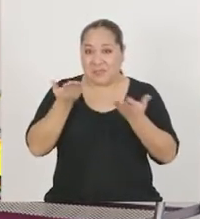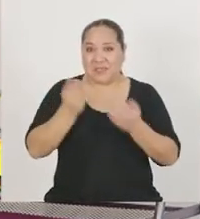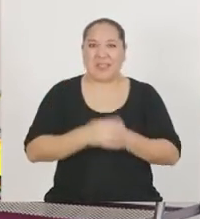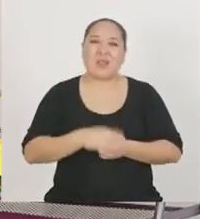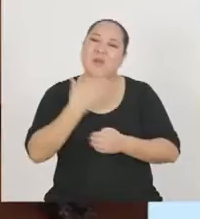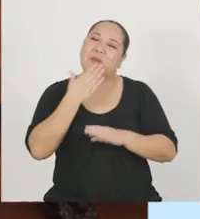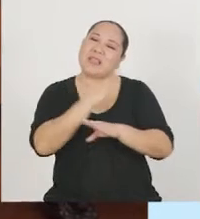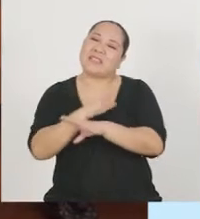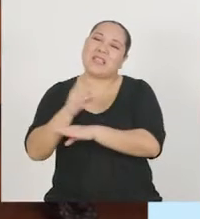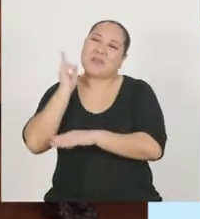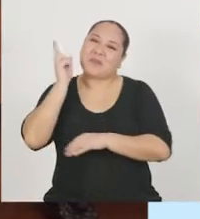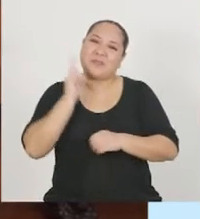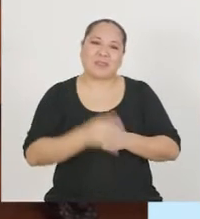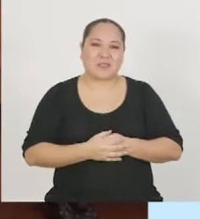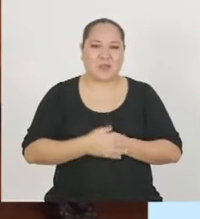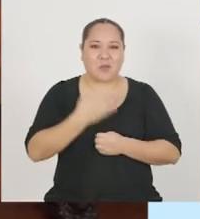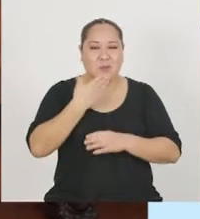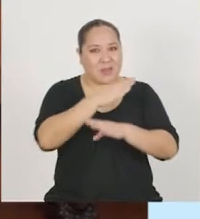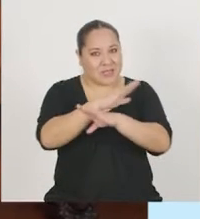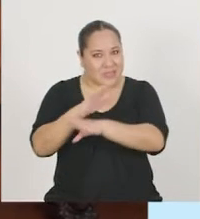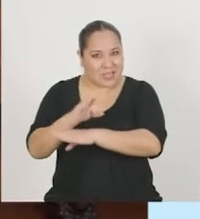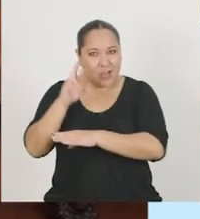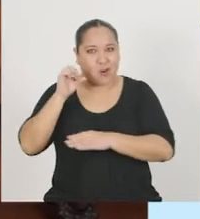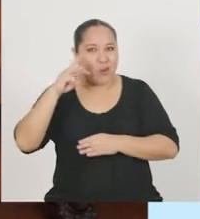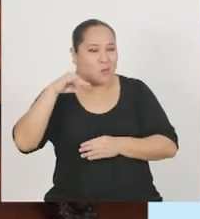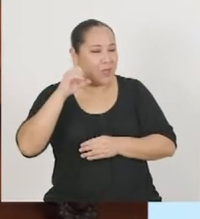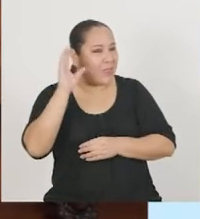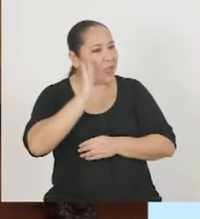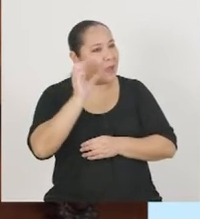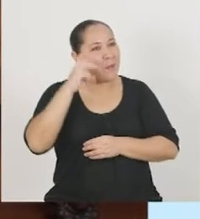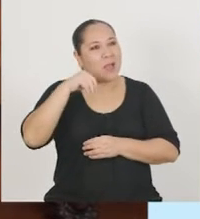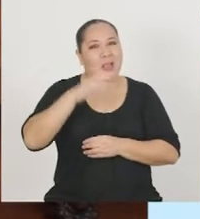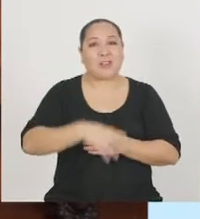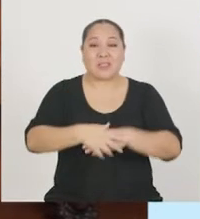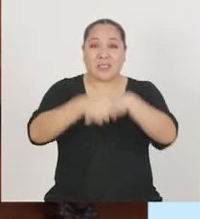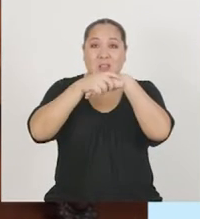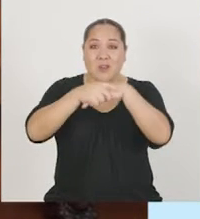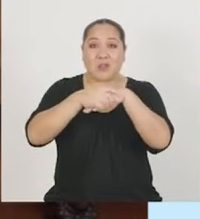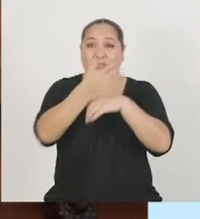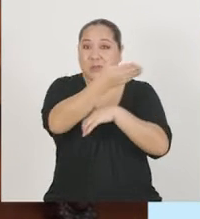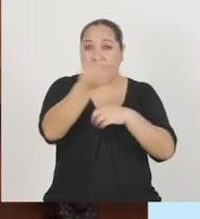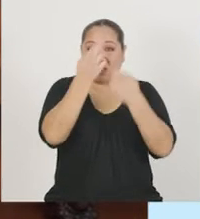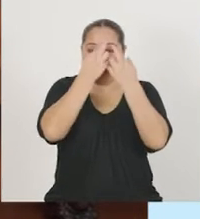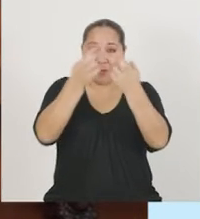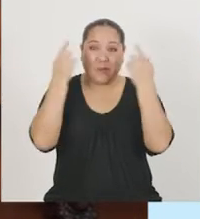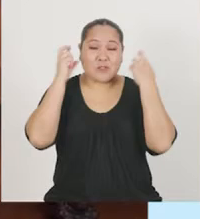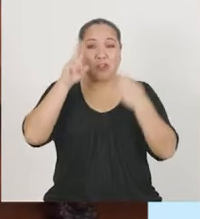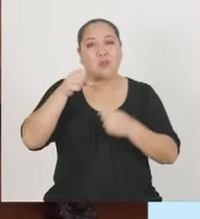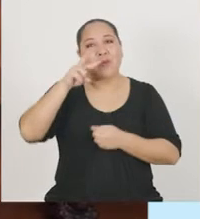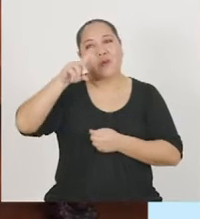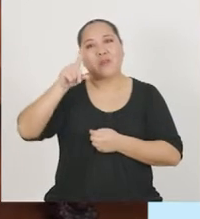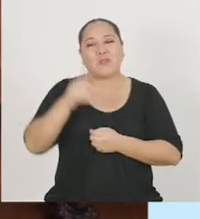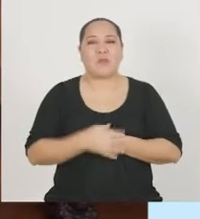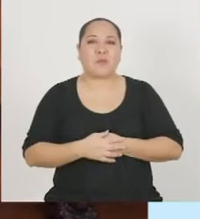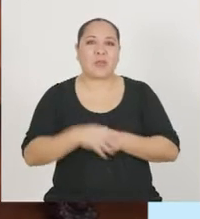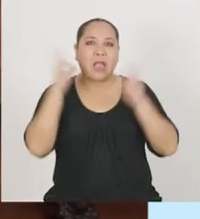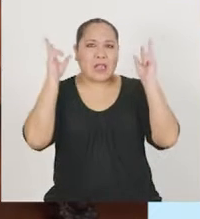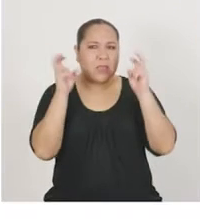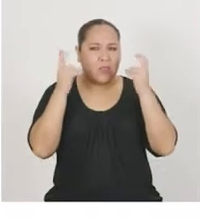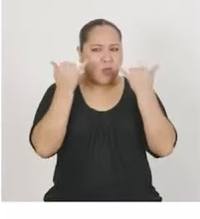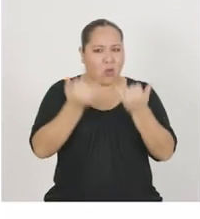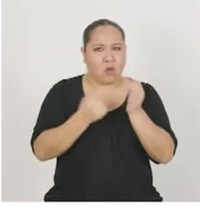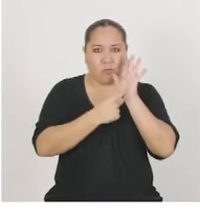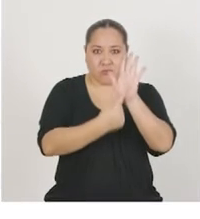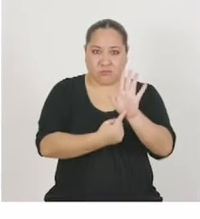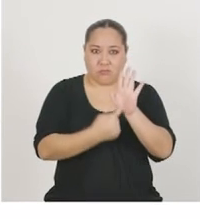tardes, profesora! Buenas tardes, Romina y Mario. Y mis saludos también para toda la promo 2021. El título del presente programa